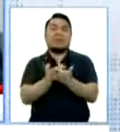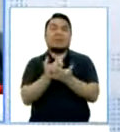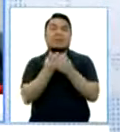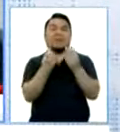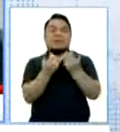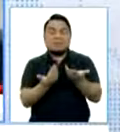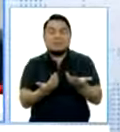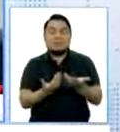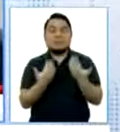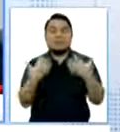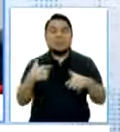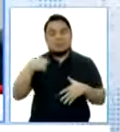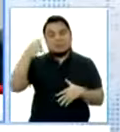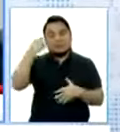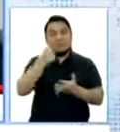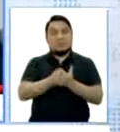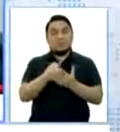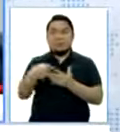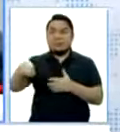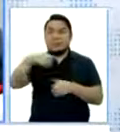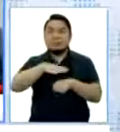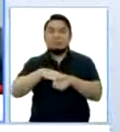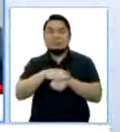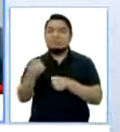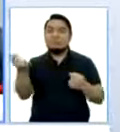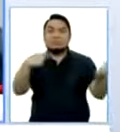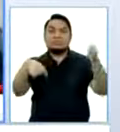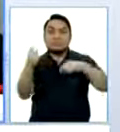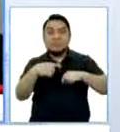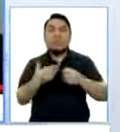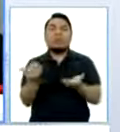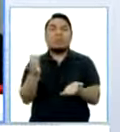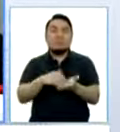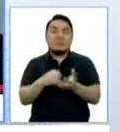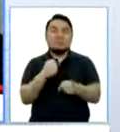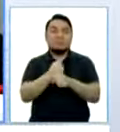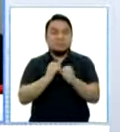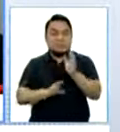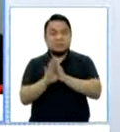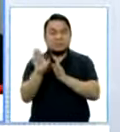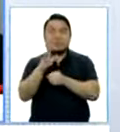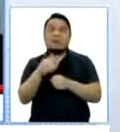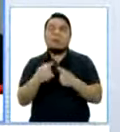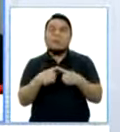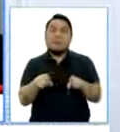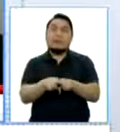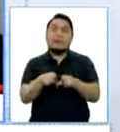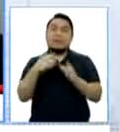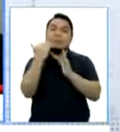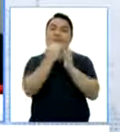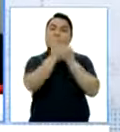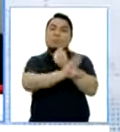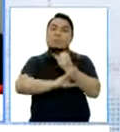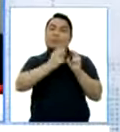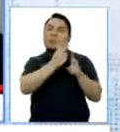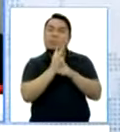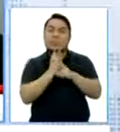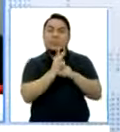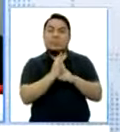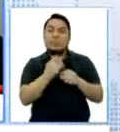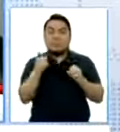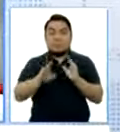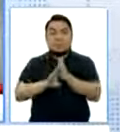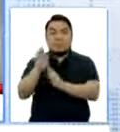pero también teniendo los recaudos, las precauciones necesarias, en la medida en que esta